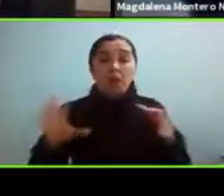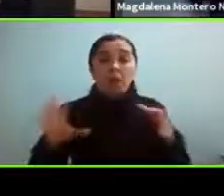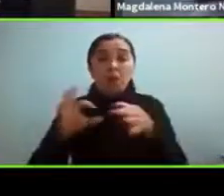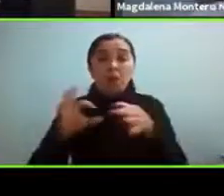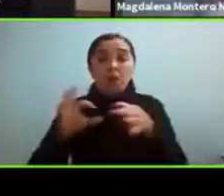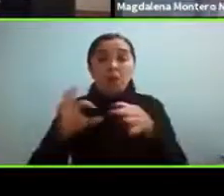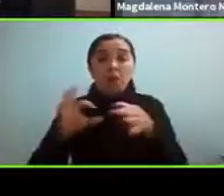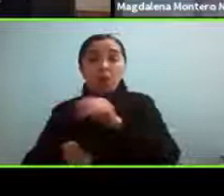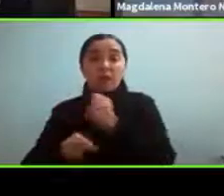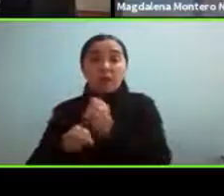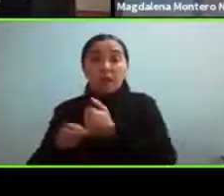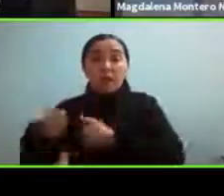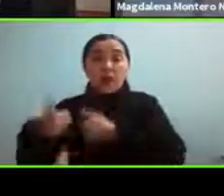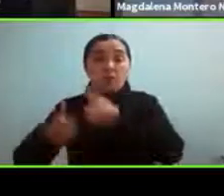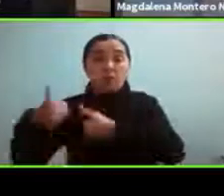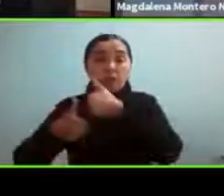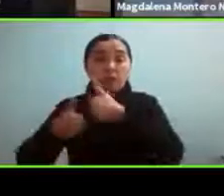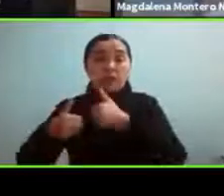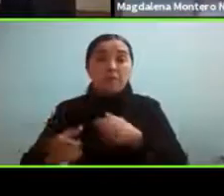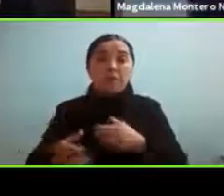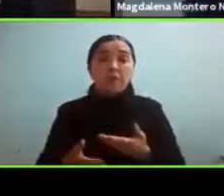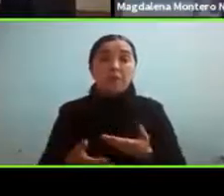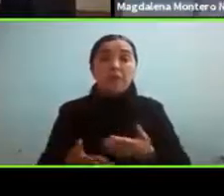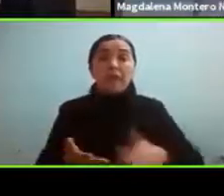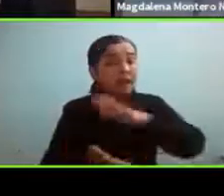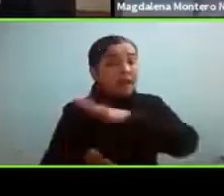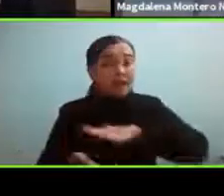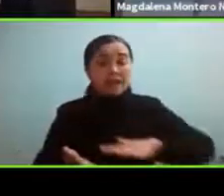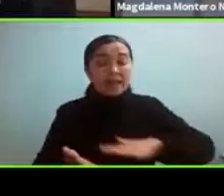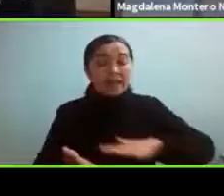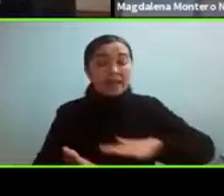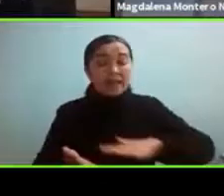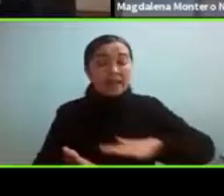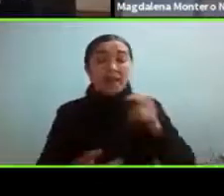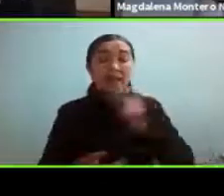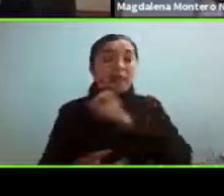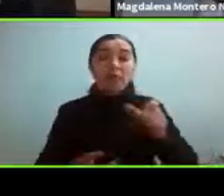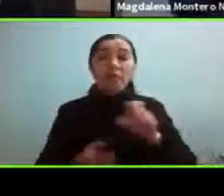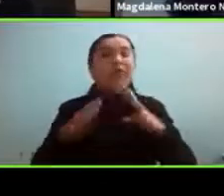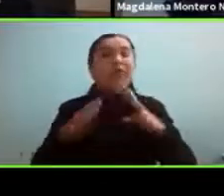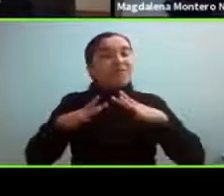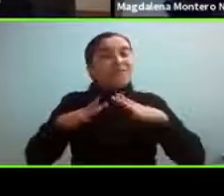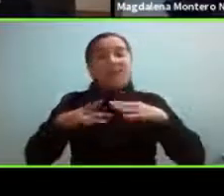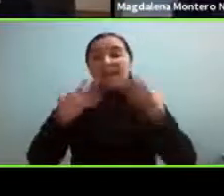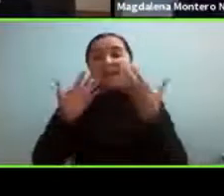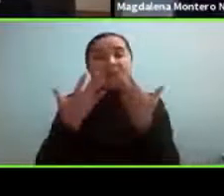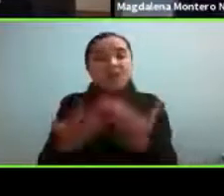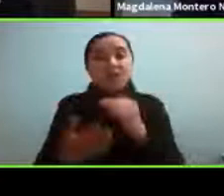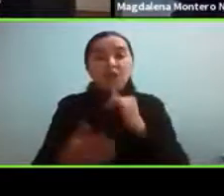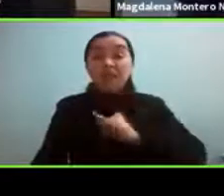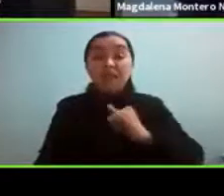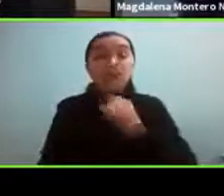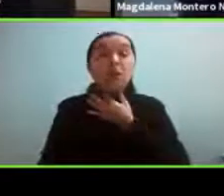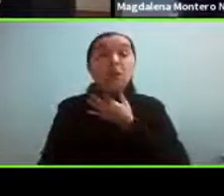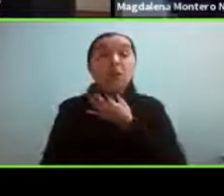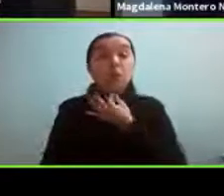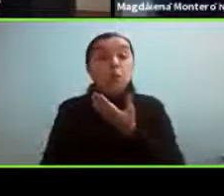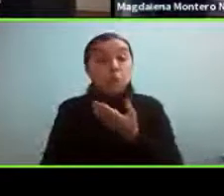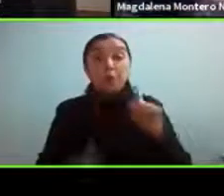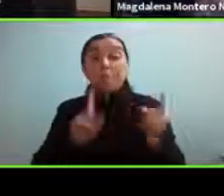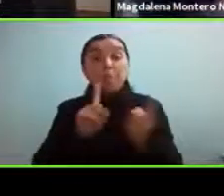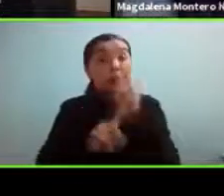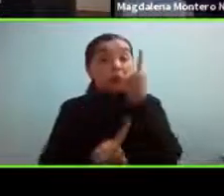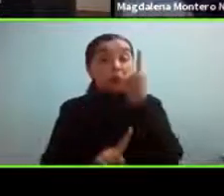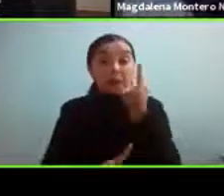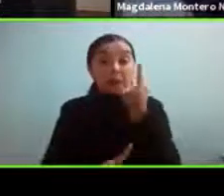profesionales y el ámbito vital de las personas en la espectra autista te felicito Magda siempre es un placer en principio agradecer a